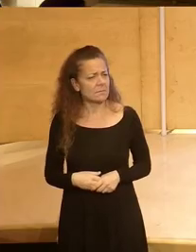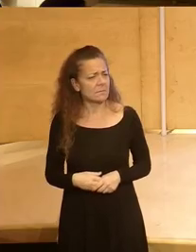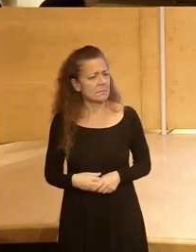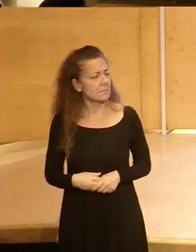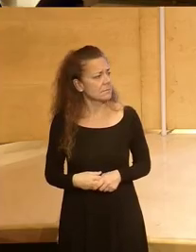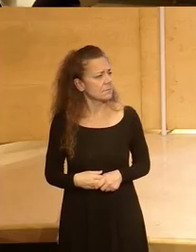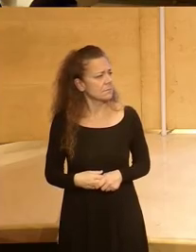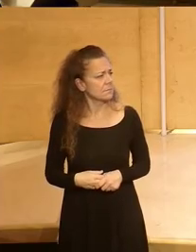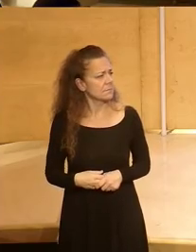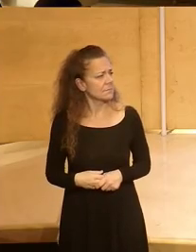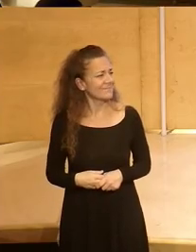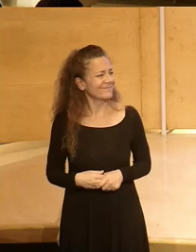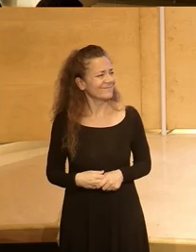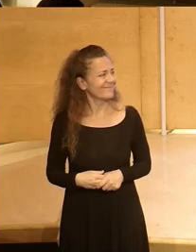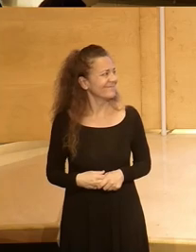Pues a grito pelado